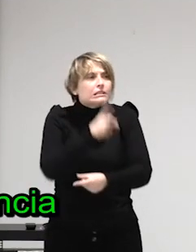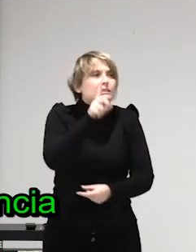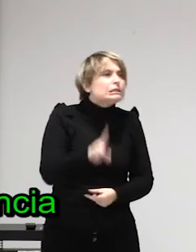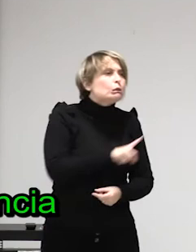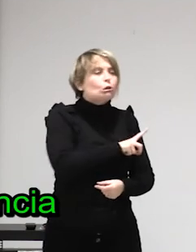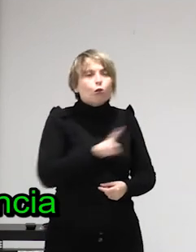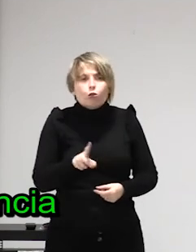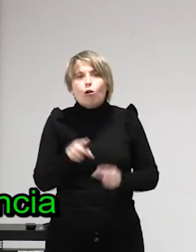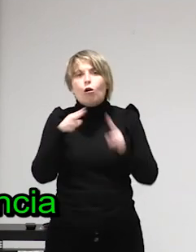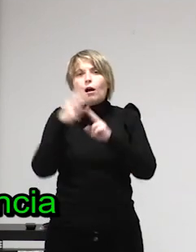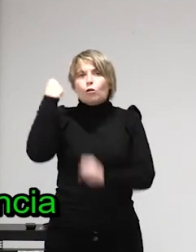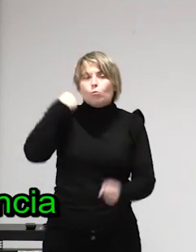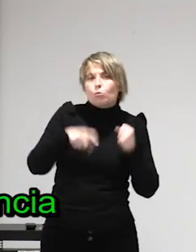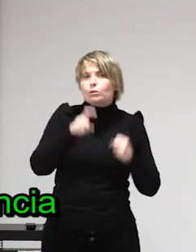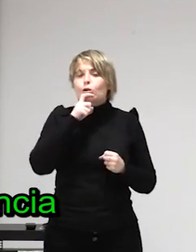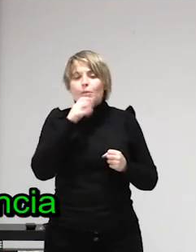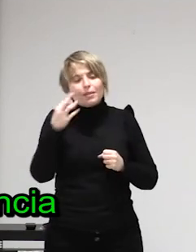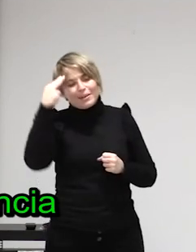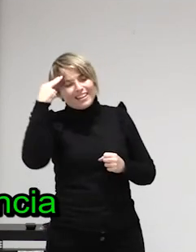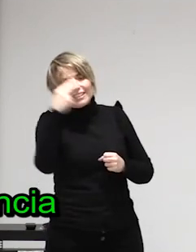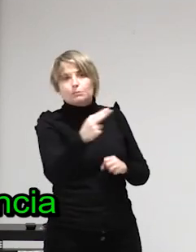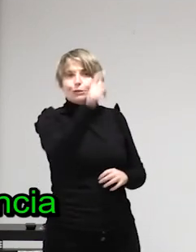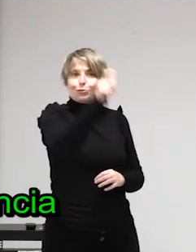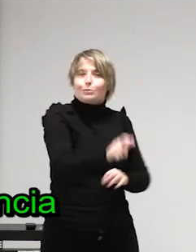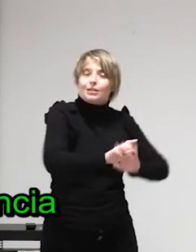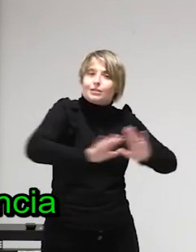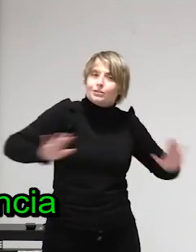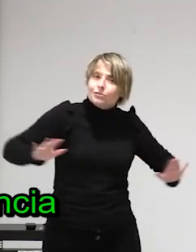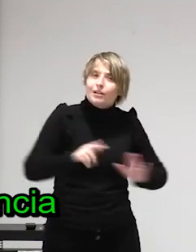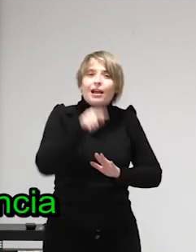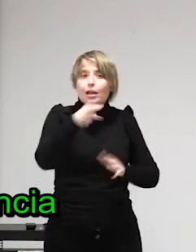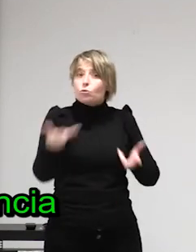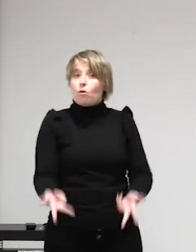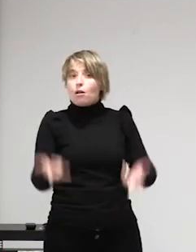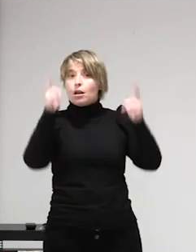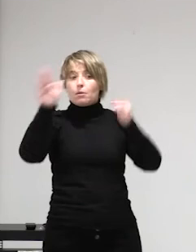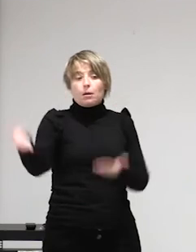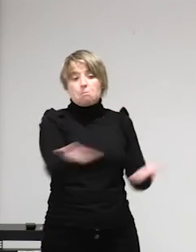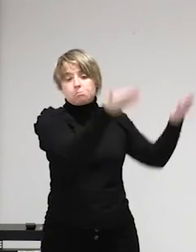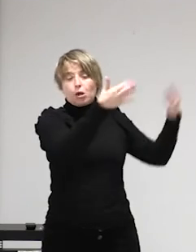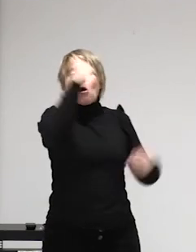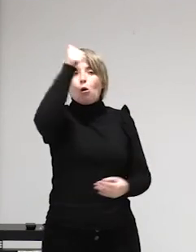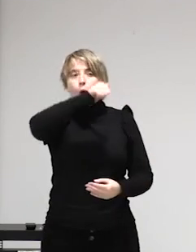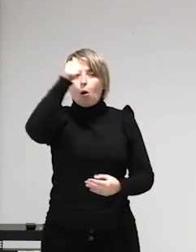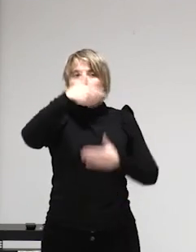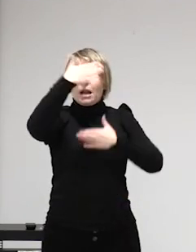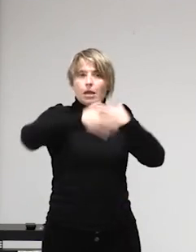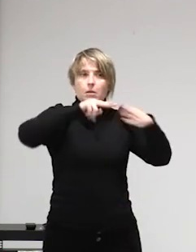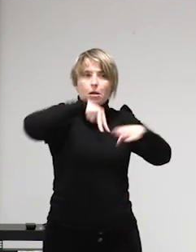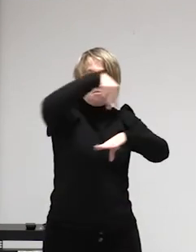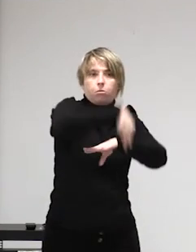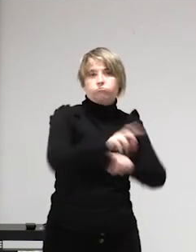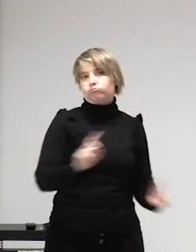que obviamente se ejerce mucha violencia a través de la sexualidad las violaciones existen los abusos